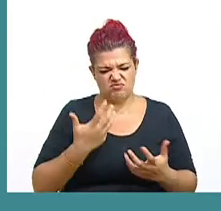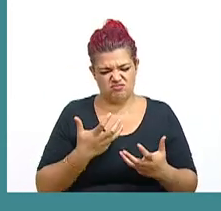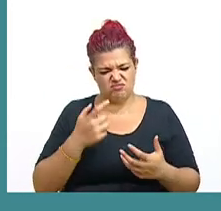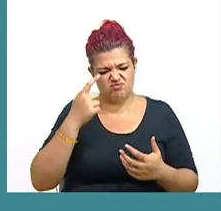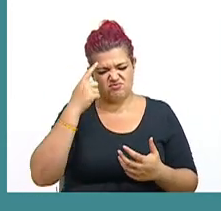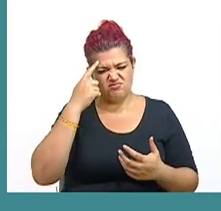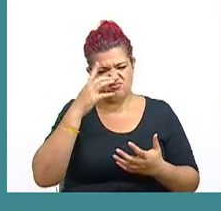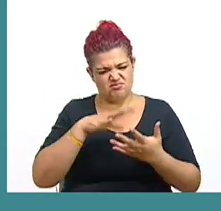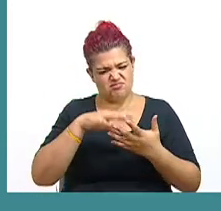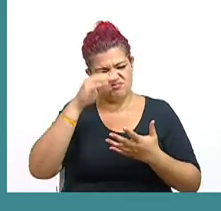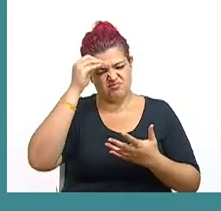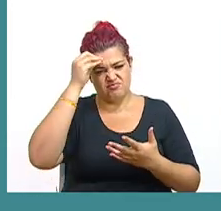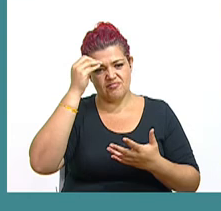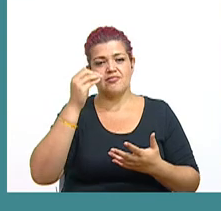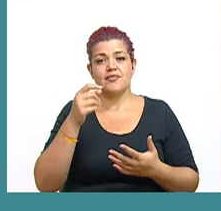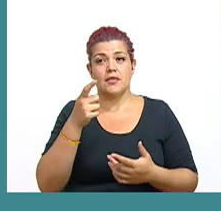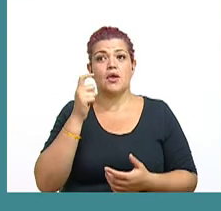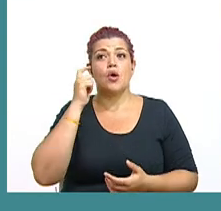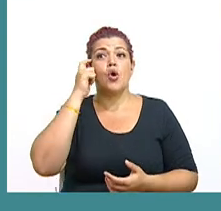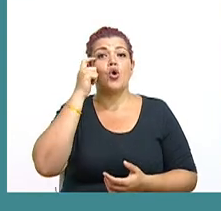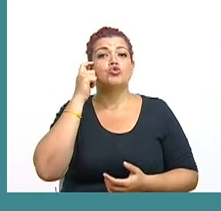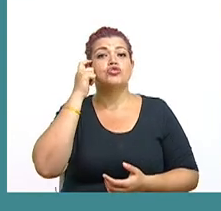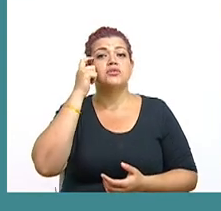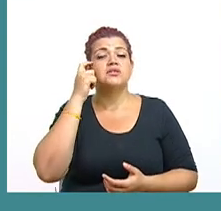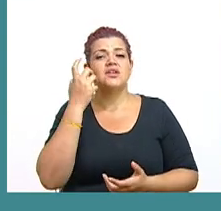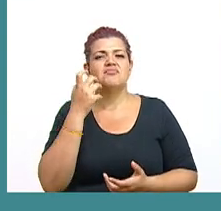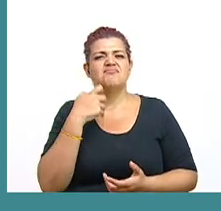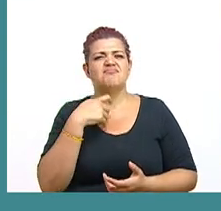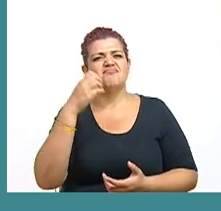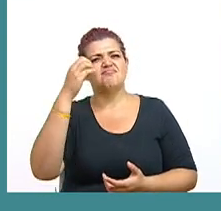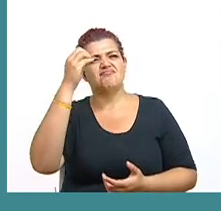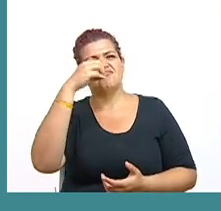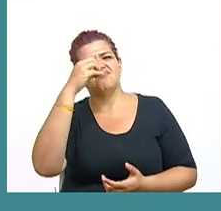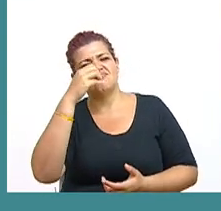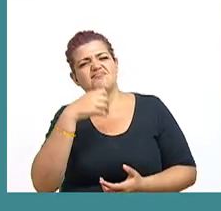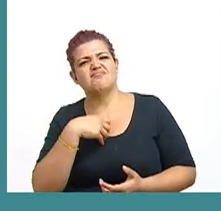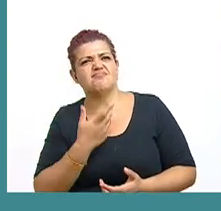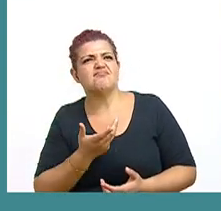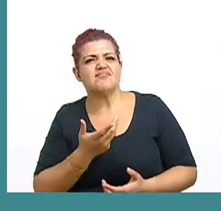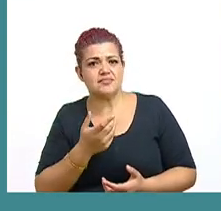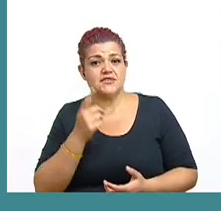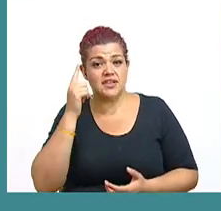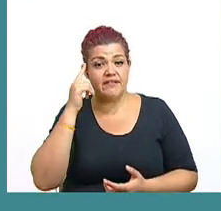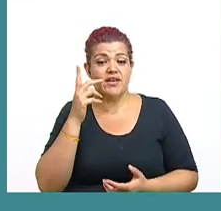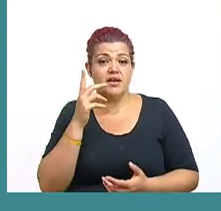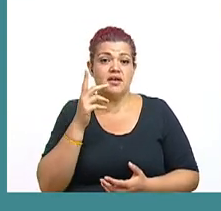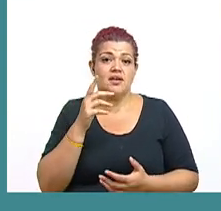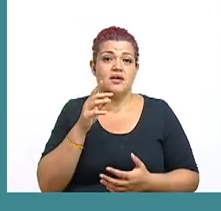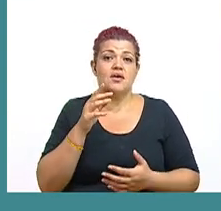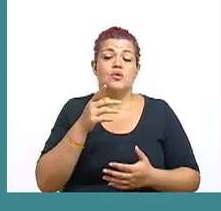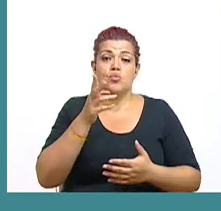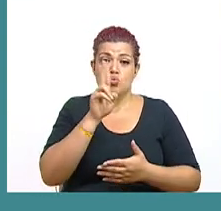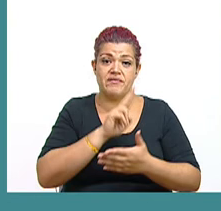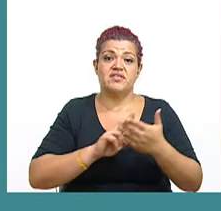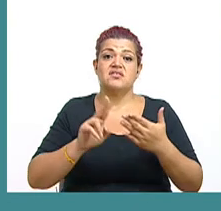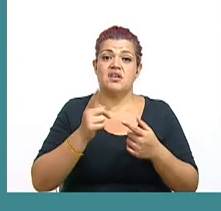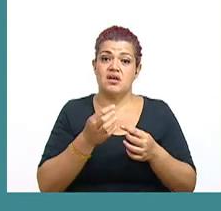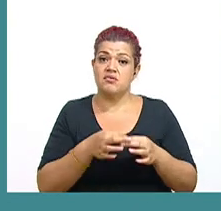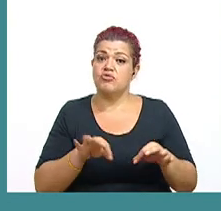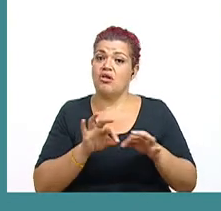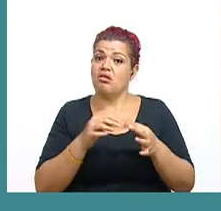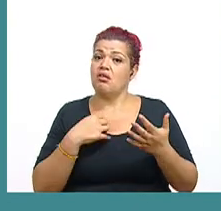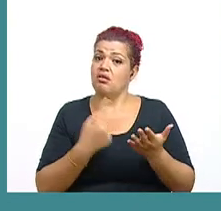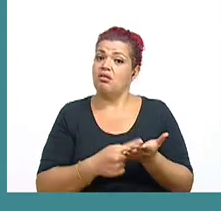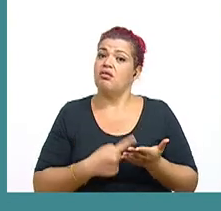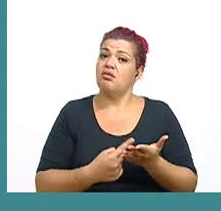y esos sueños. Conciencia y criticidad. ¿Quién puede negar que las universidades son espacios de discusión, de disenso muchas